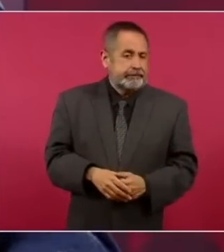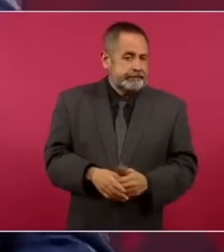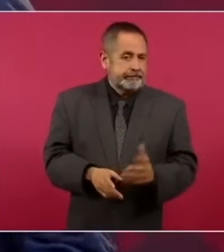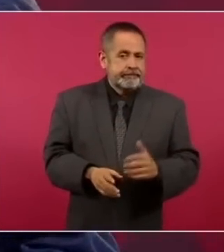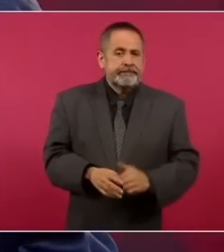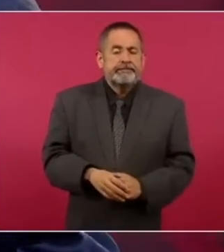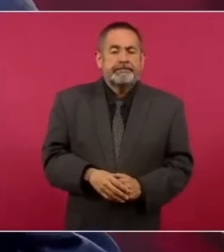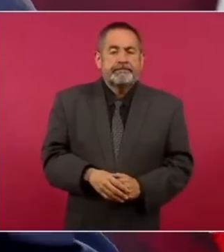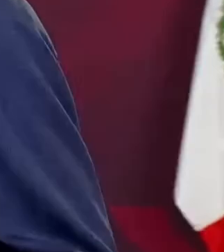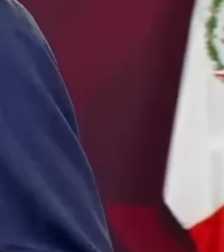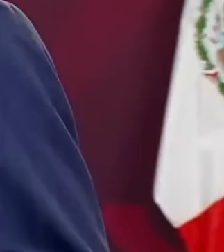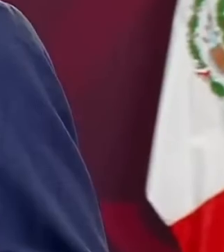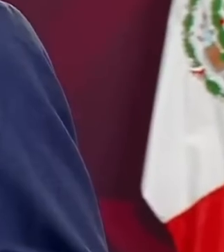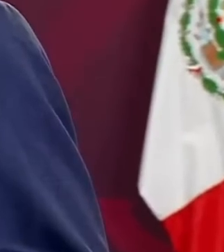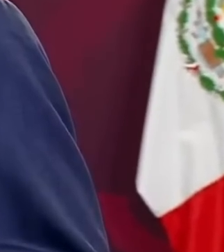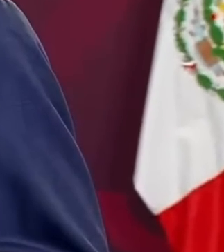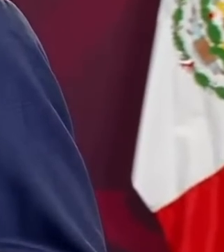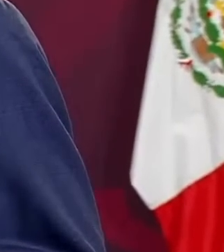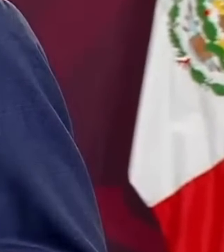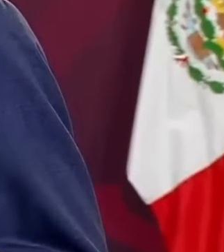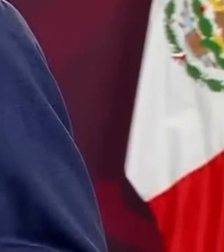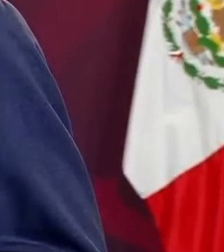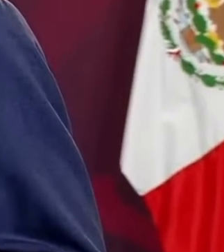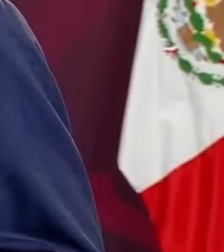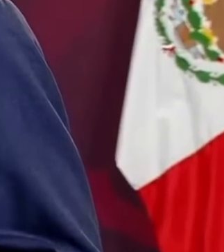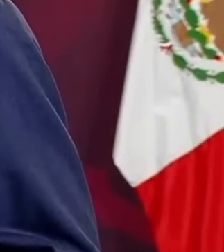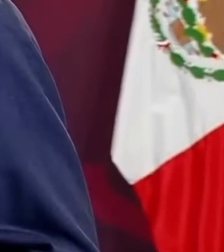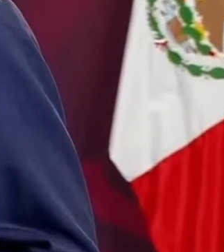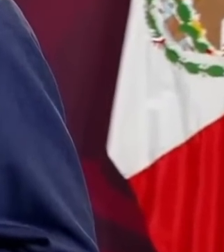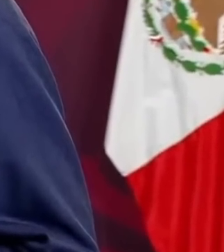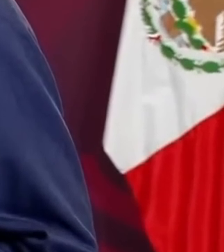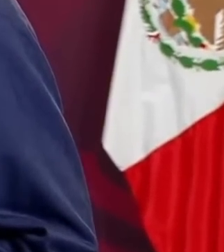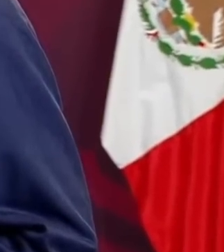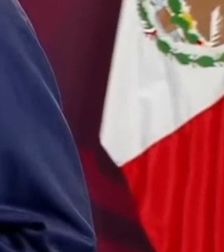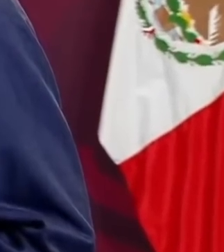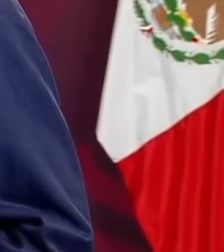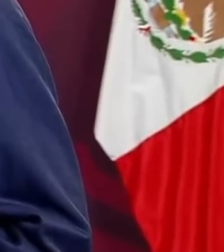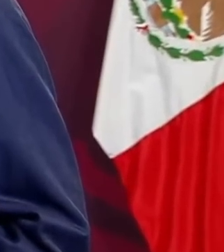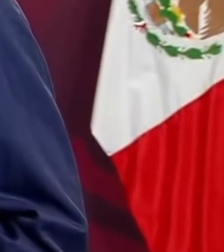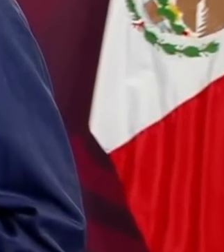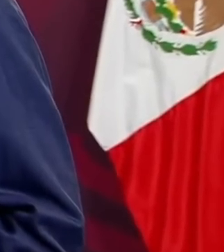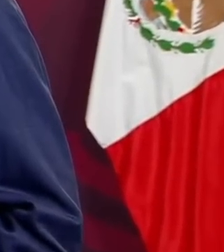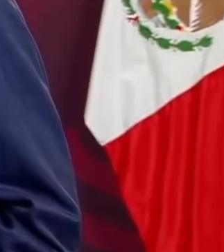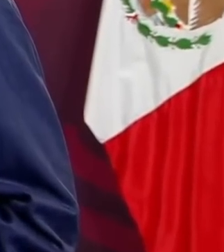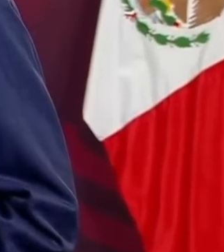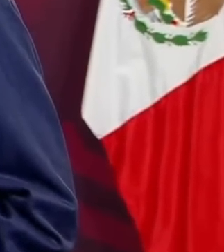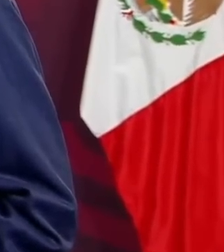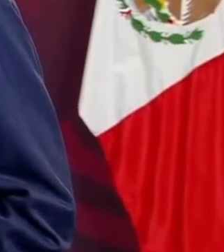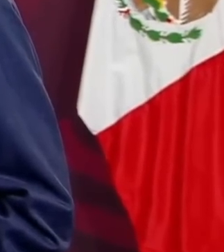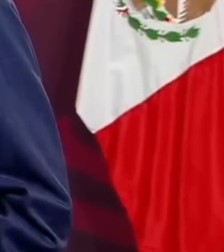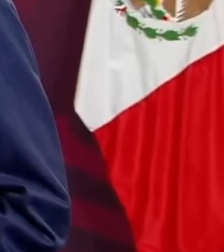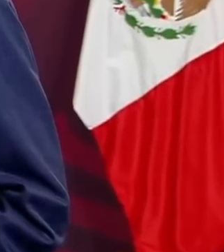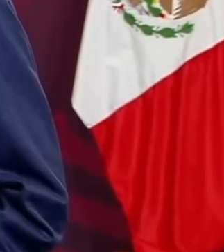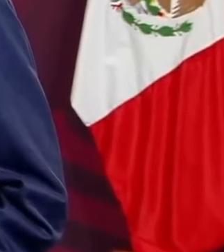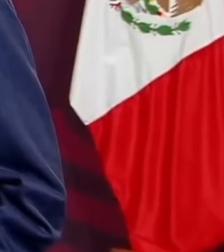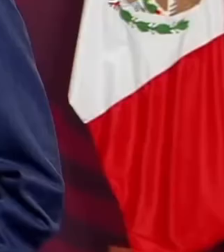Bueno, en todos los casos, siempre